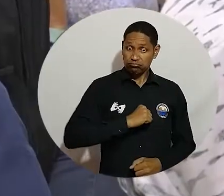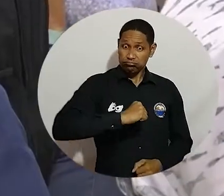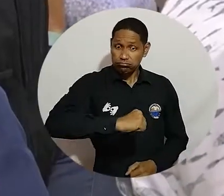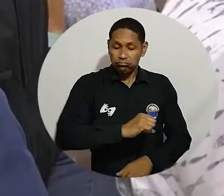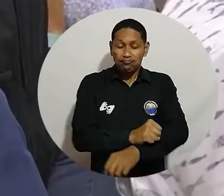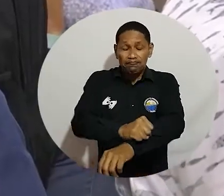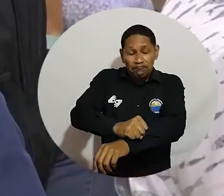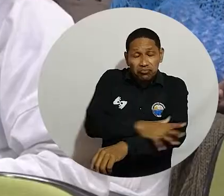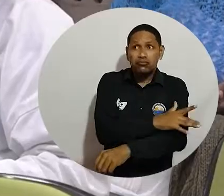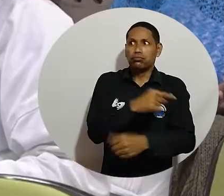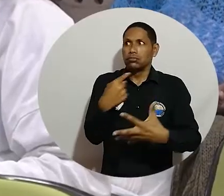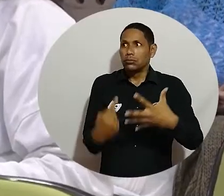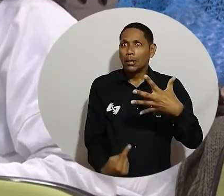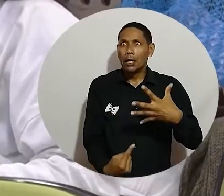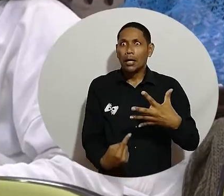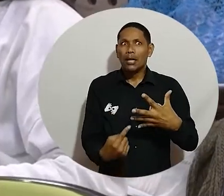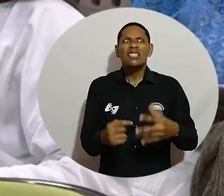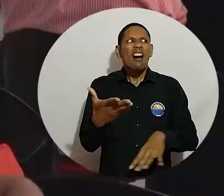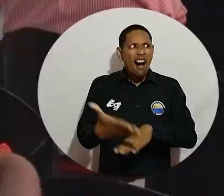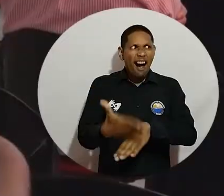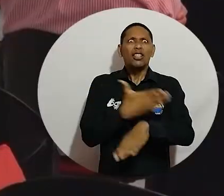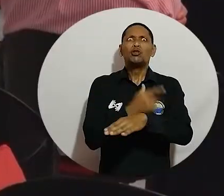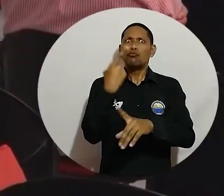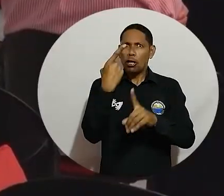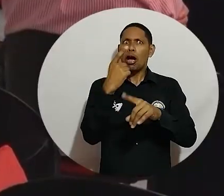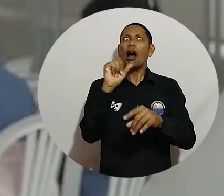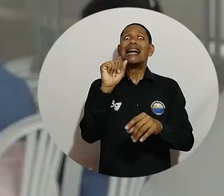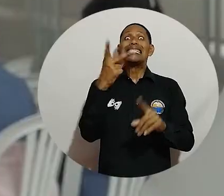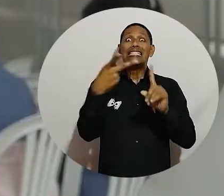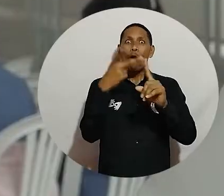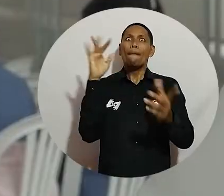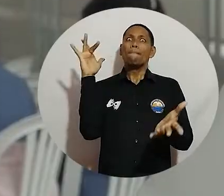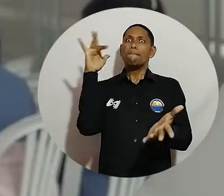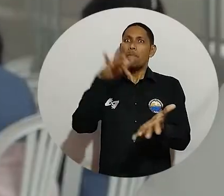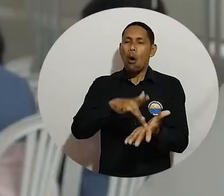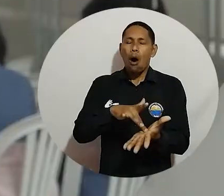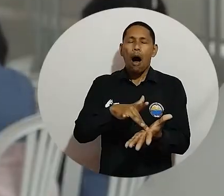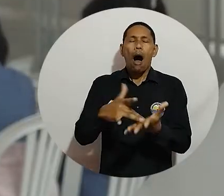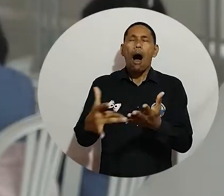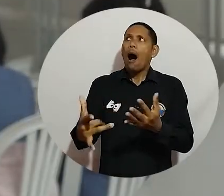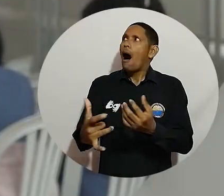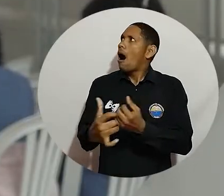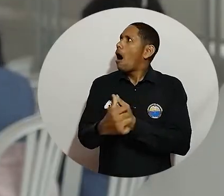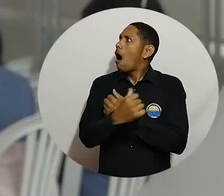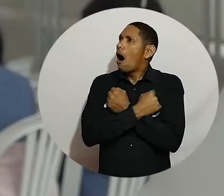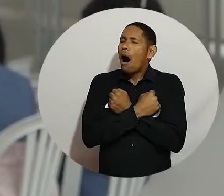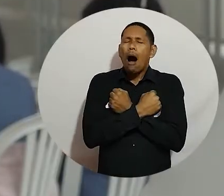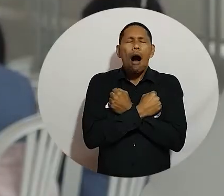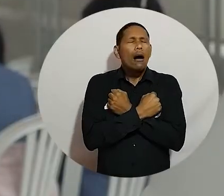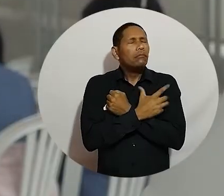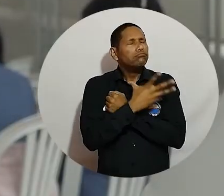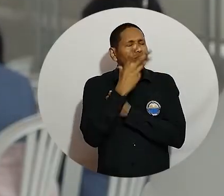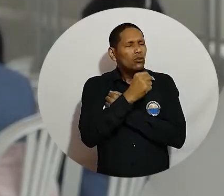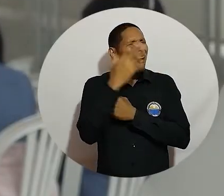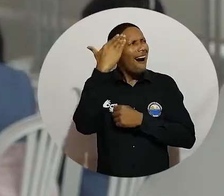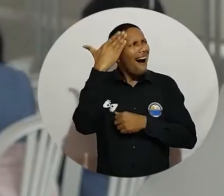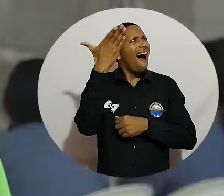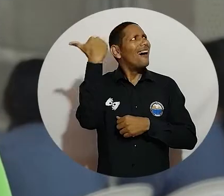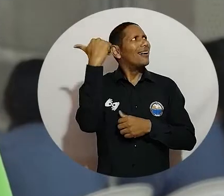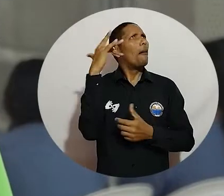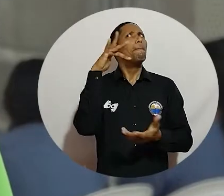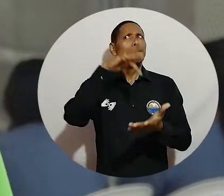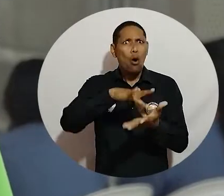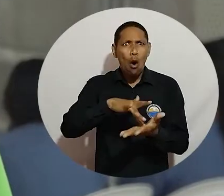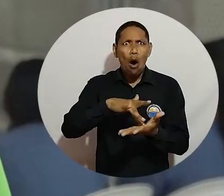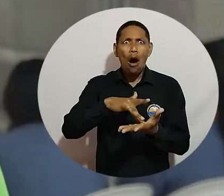las emociones. Vine a participar por segunda ocasión. Quedé enamorada de la otra vez.